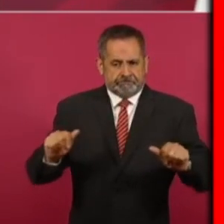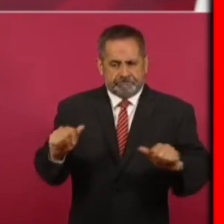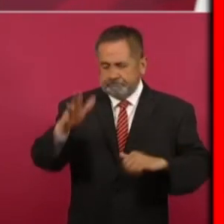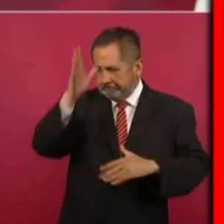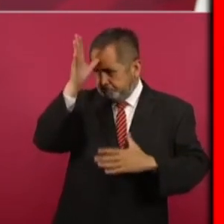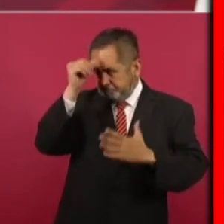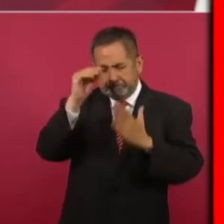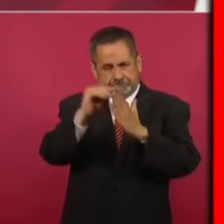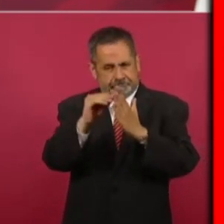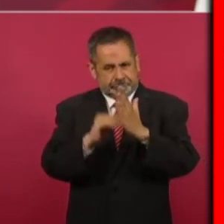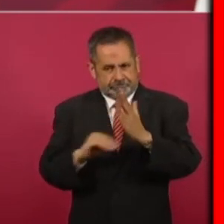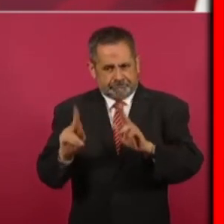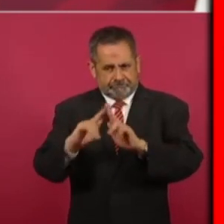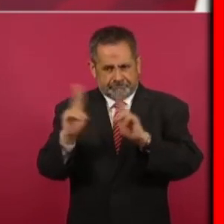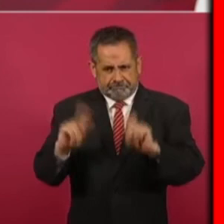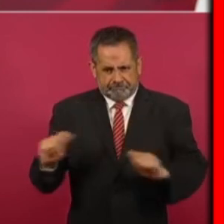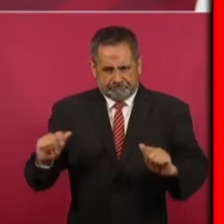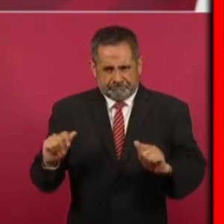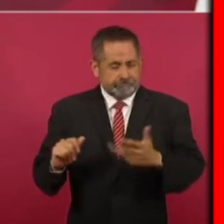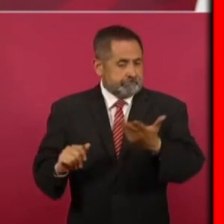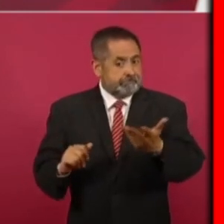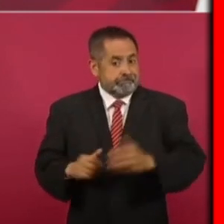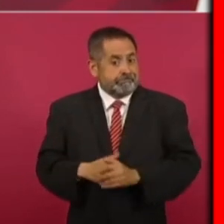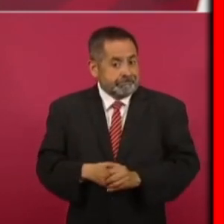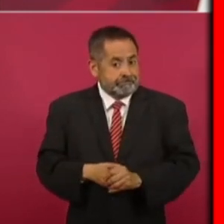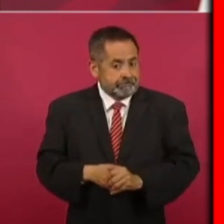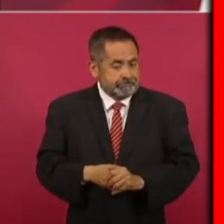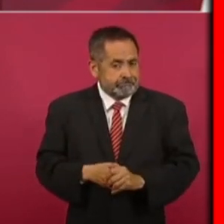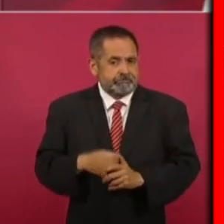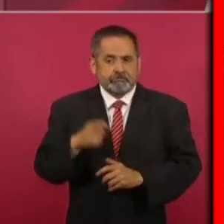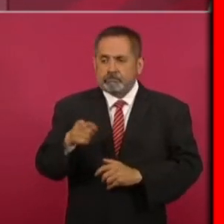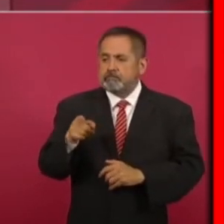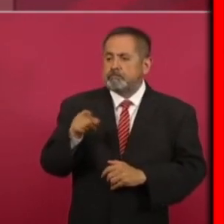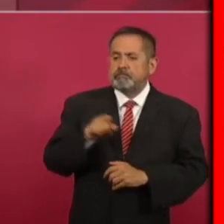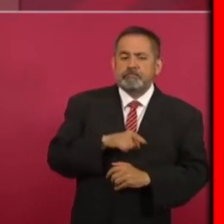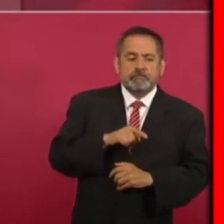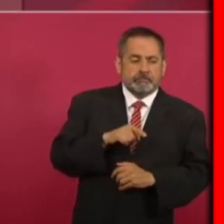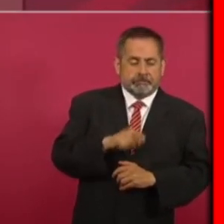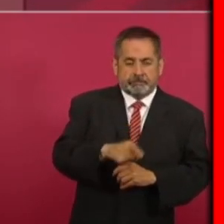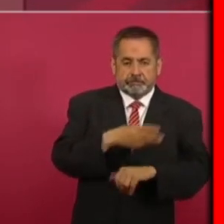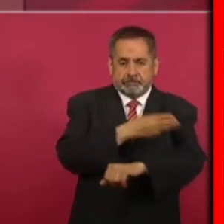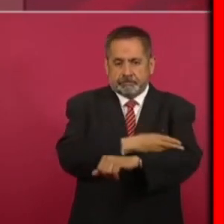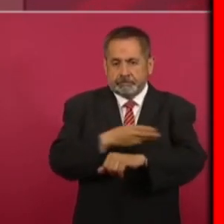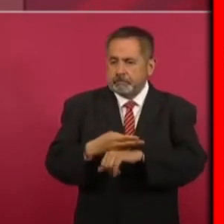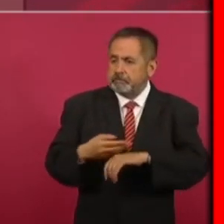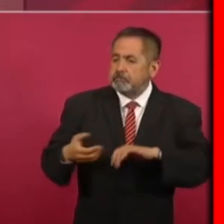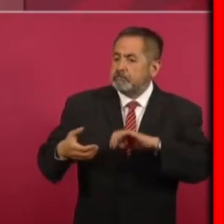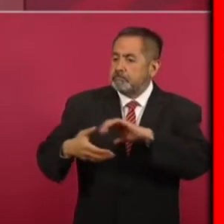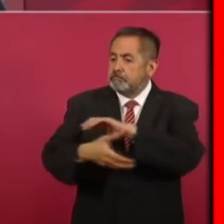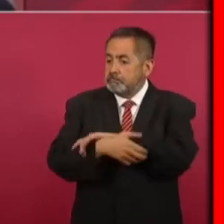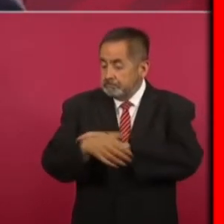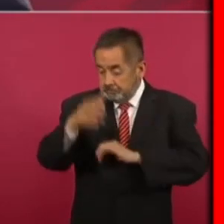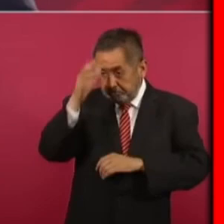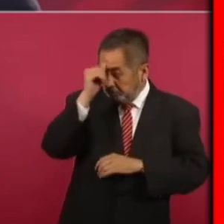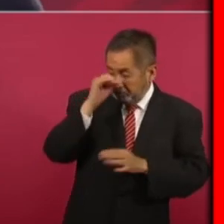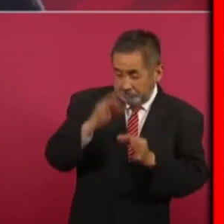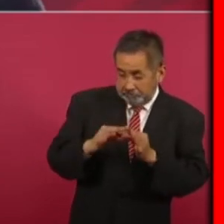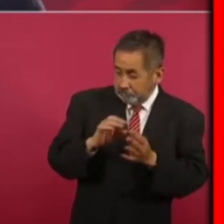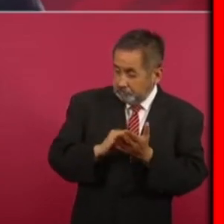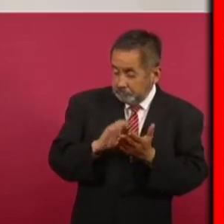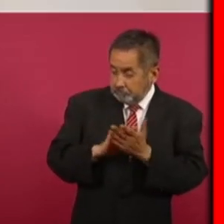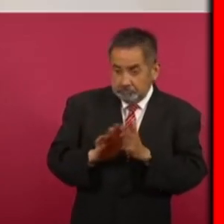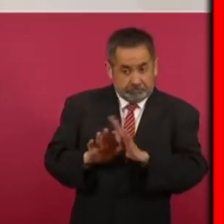y se pacta el que se iba a